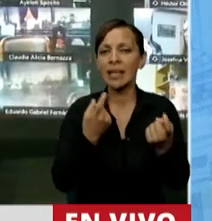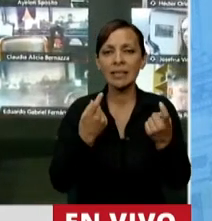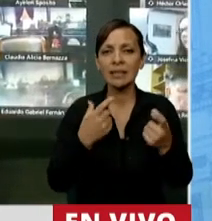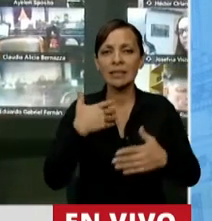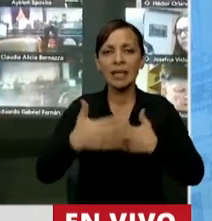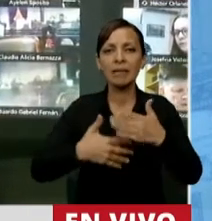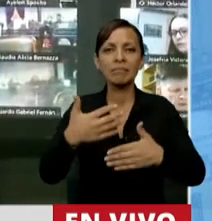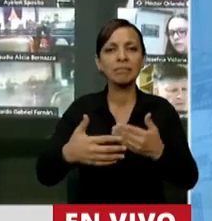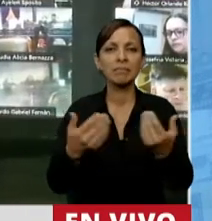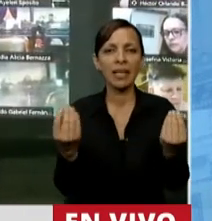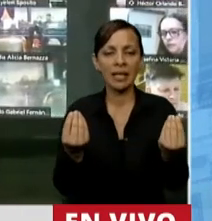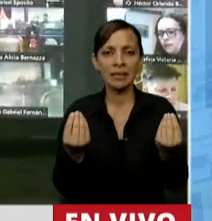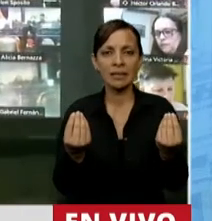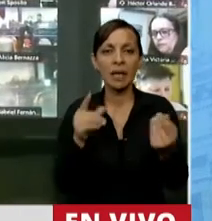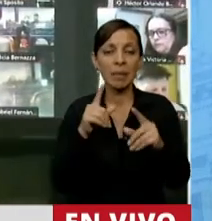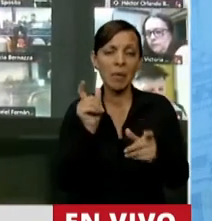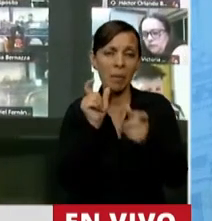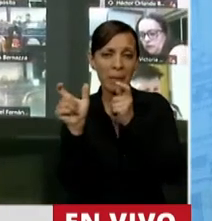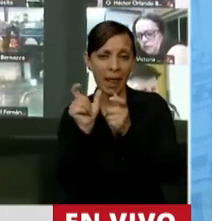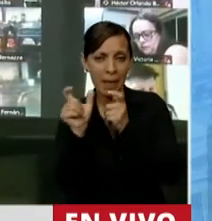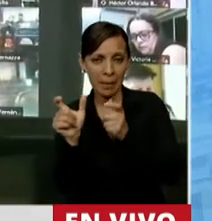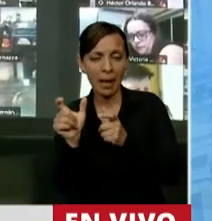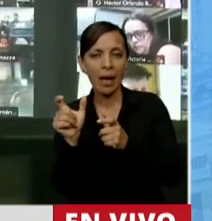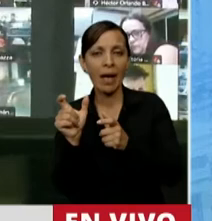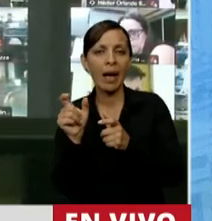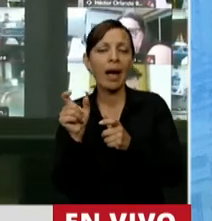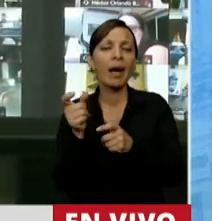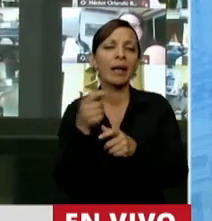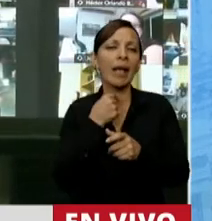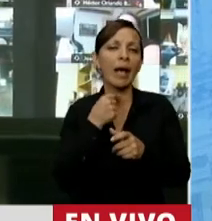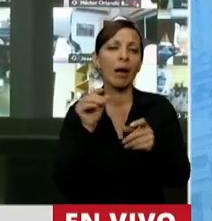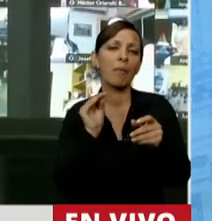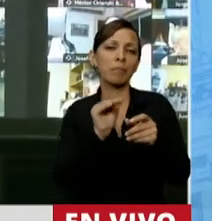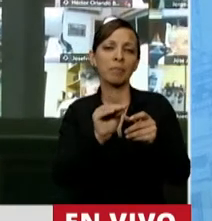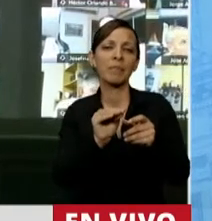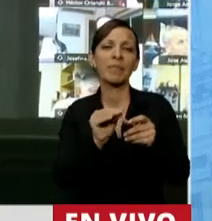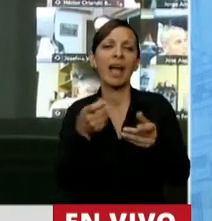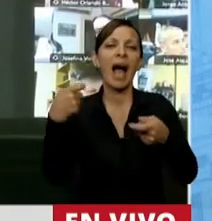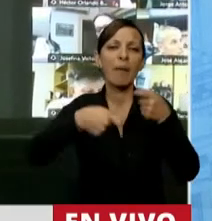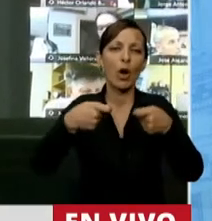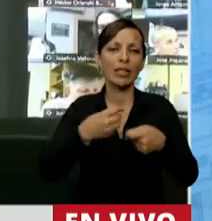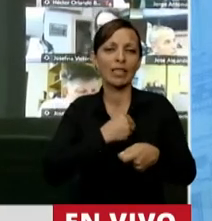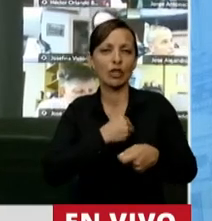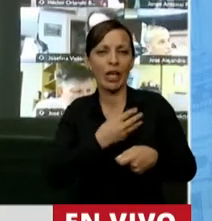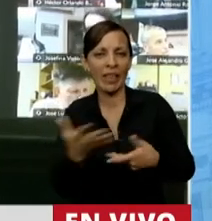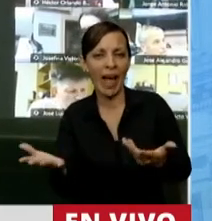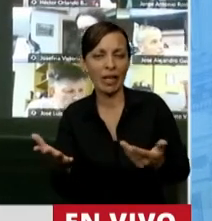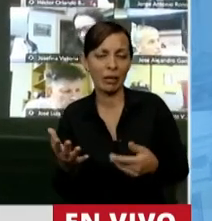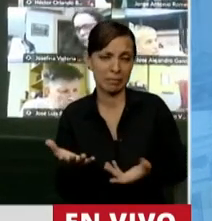profunda crisis. Desde el eufemismo de tratar de denominarlo aporte solidario, cuando en realidad